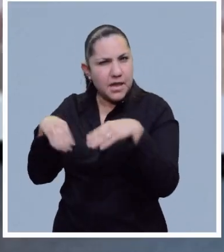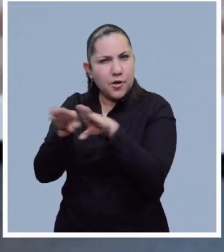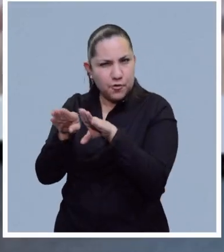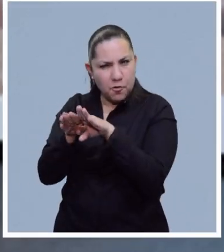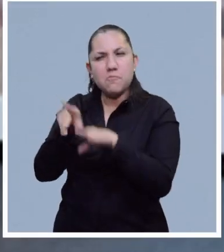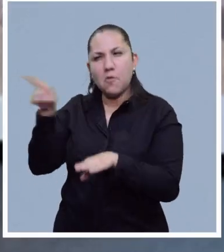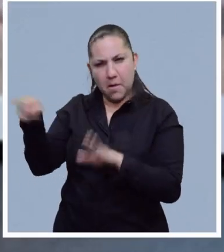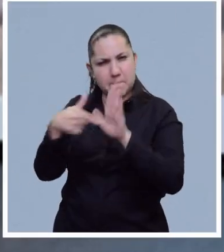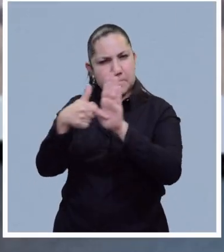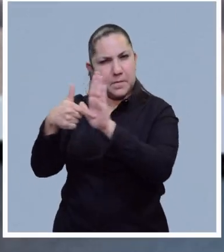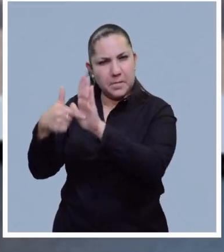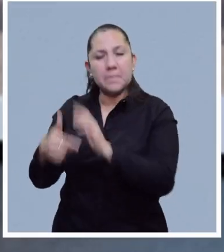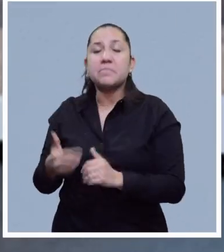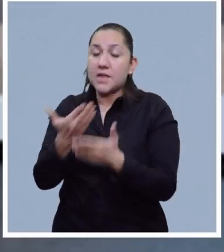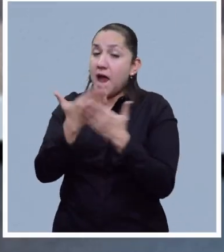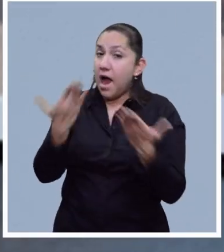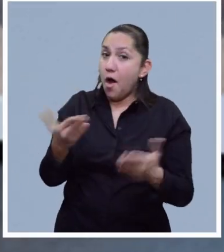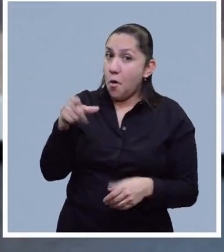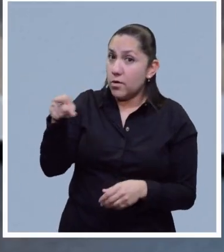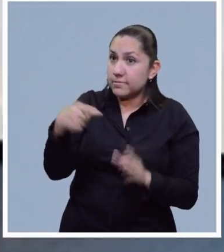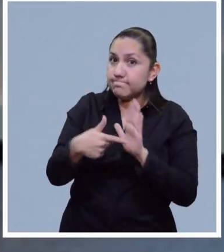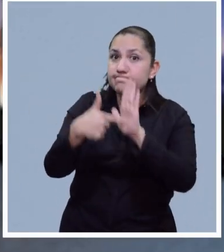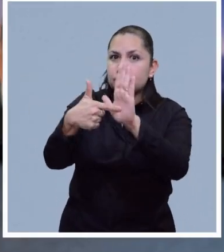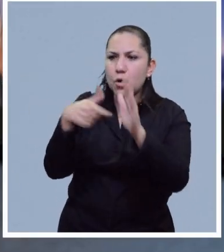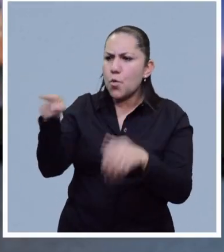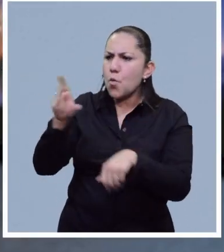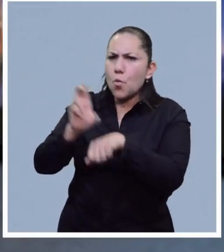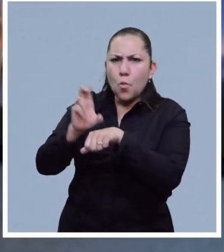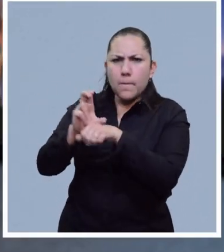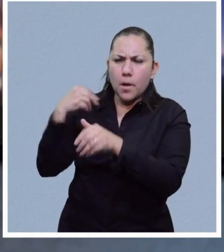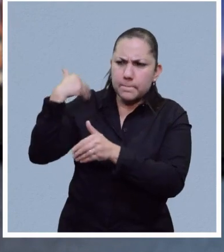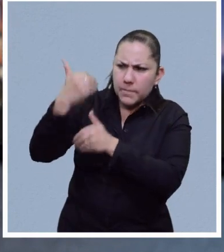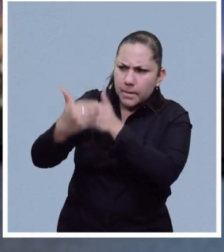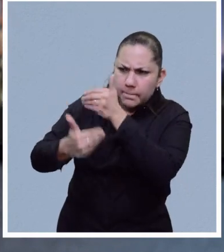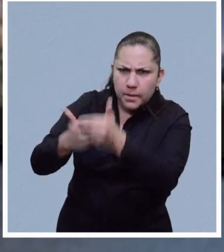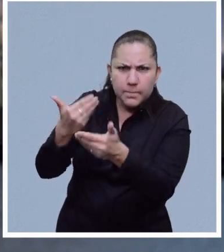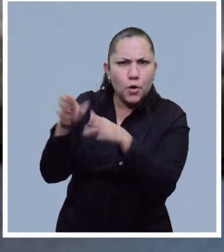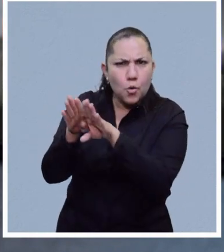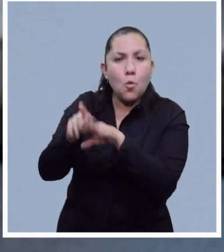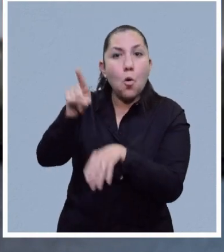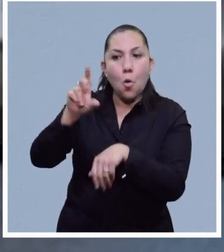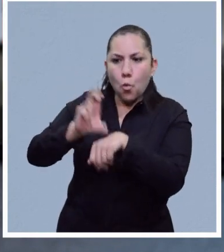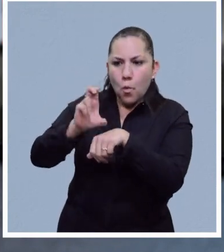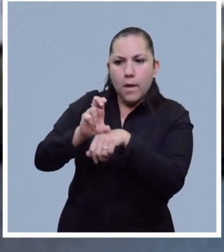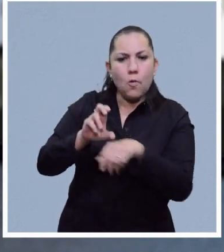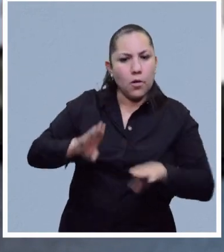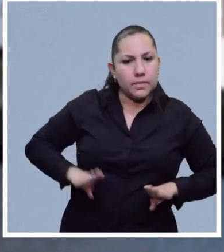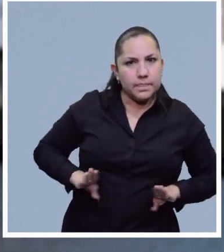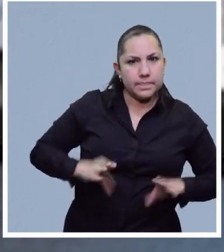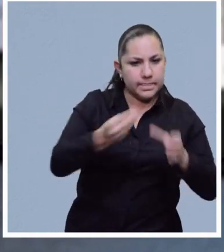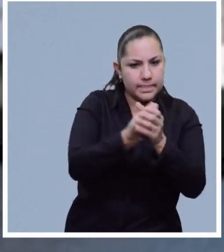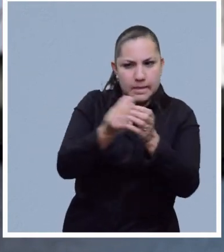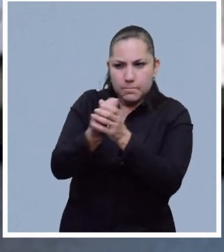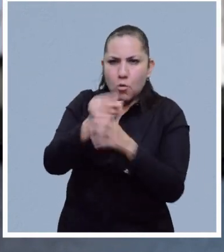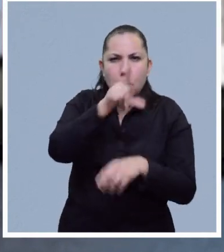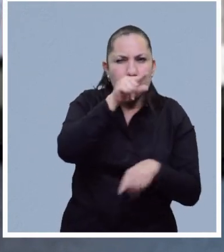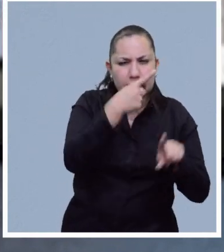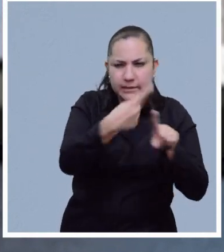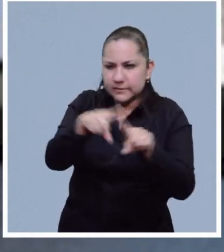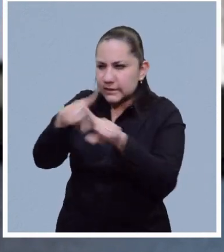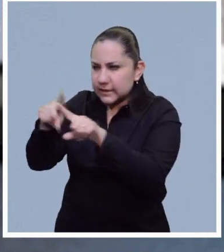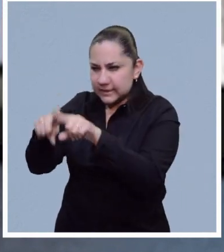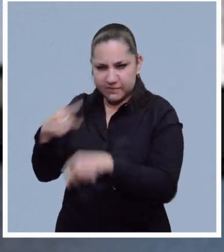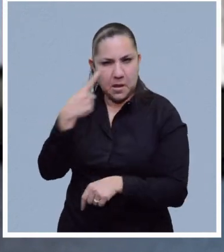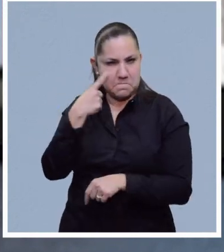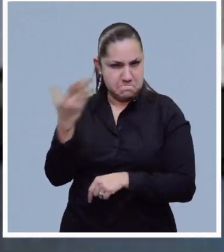siguiente nota pues vamos a conocer un poquito más de este proceso evolutivo y otros tipos de huevos de distintas aves. Vamos a ver la siguiente nota que nos preparó